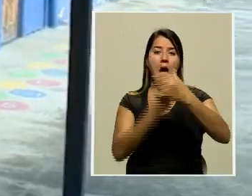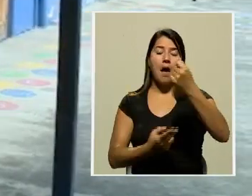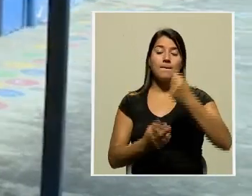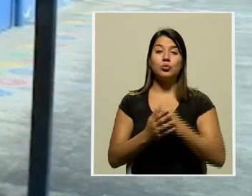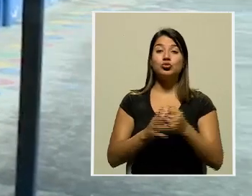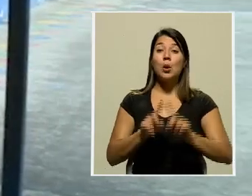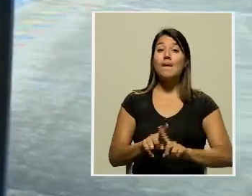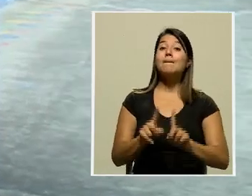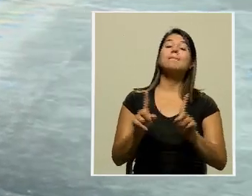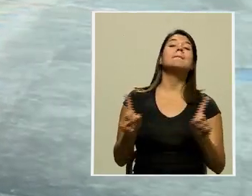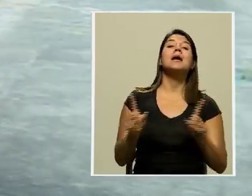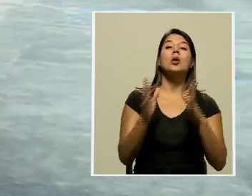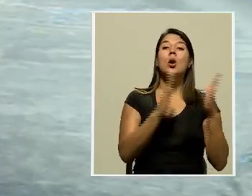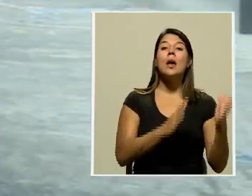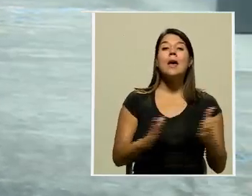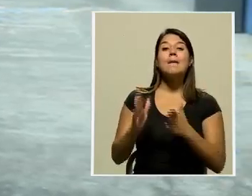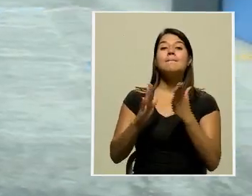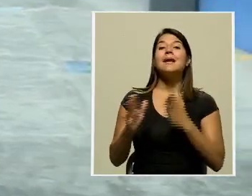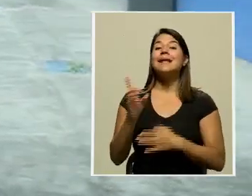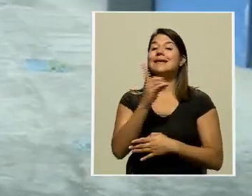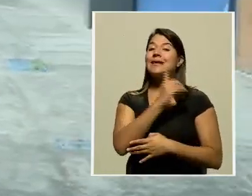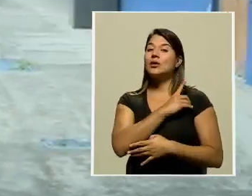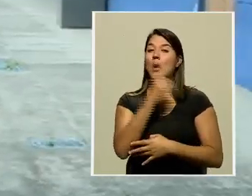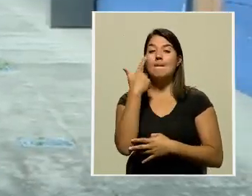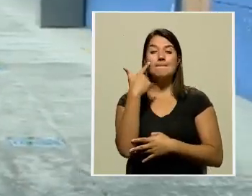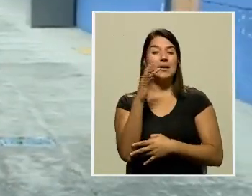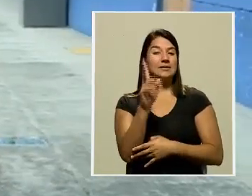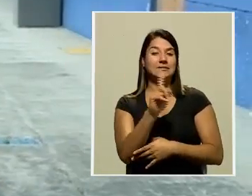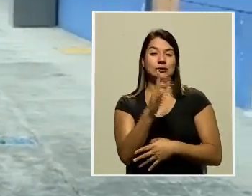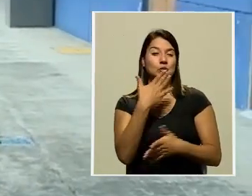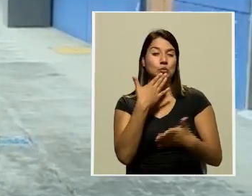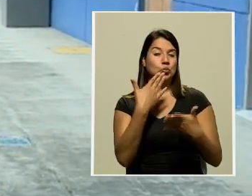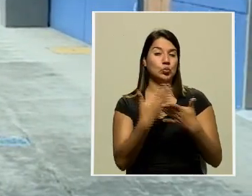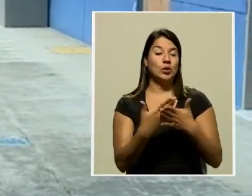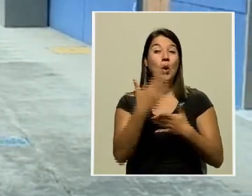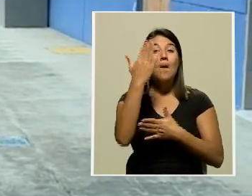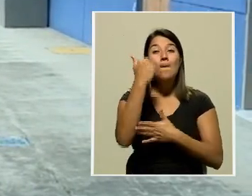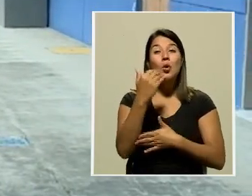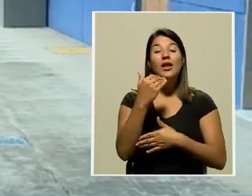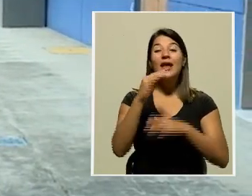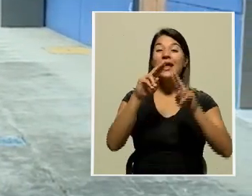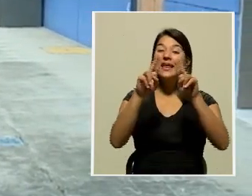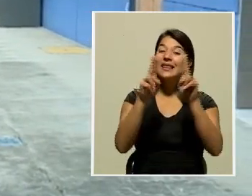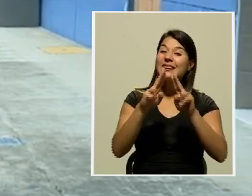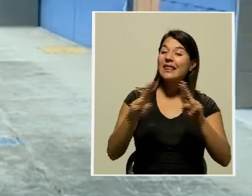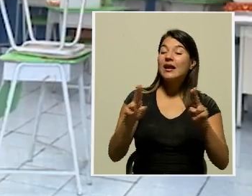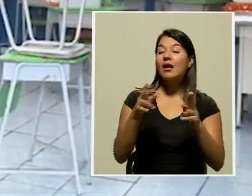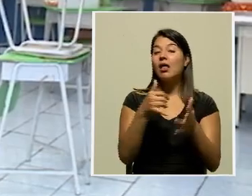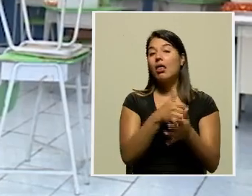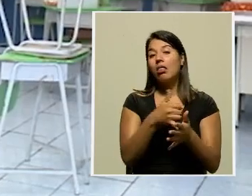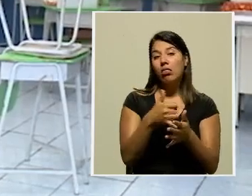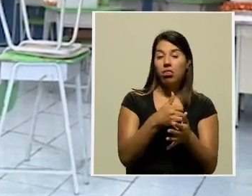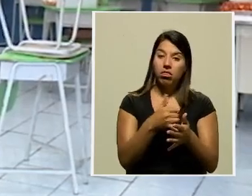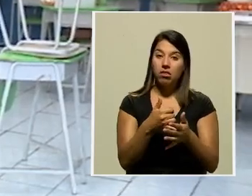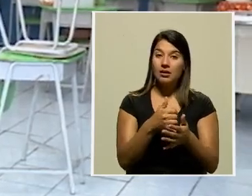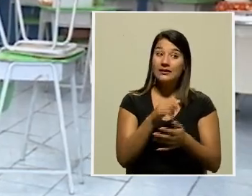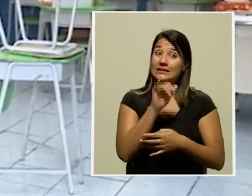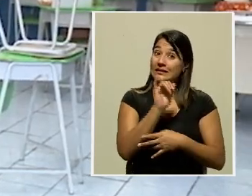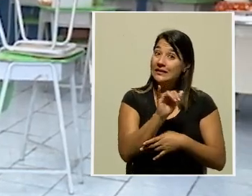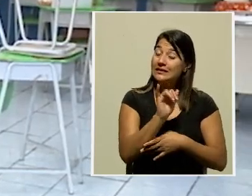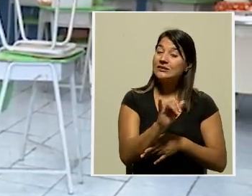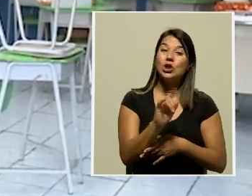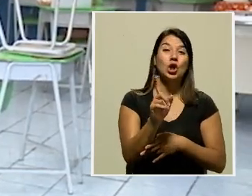ya el plan de la directora no pinta exitoso debido a las debilidades del internet del centro educativo, aspecto que no se